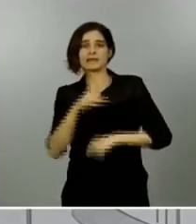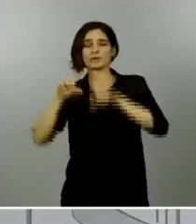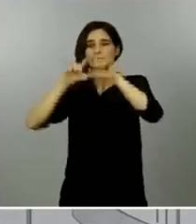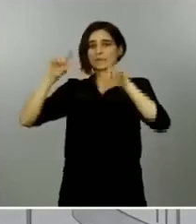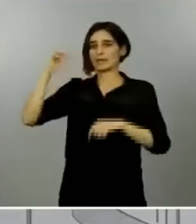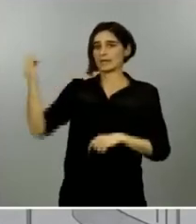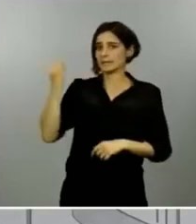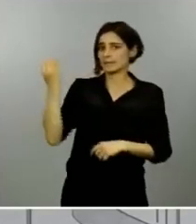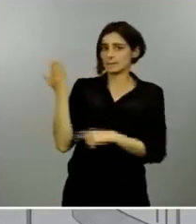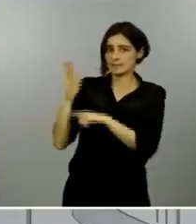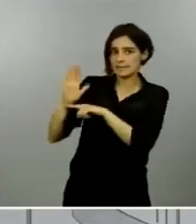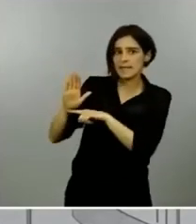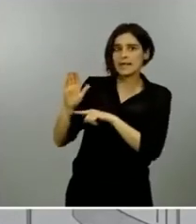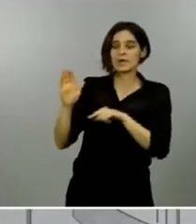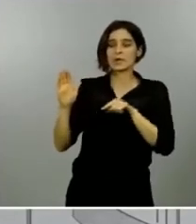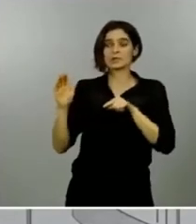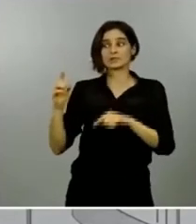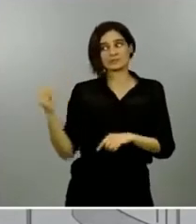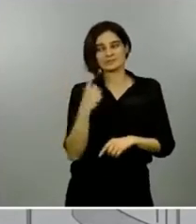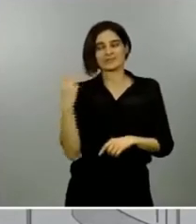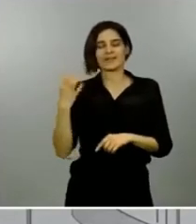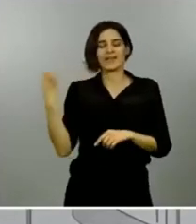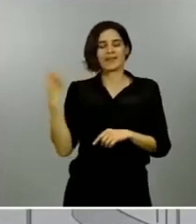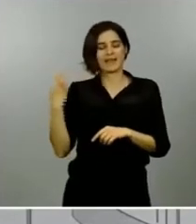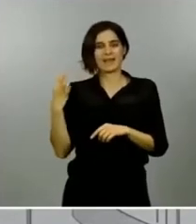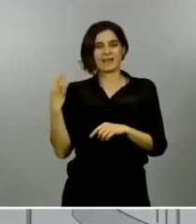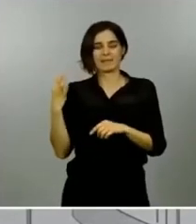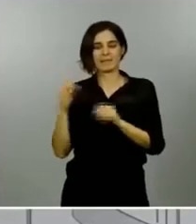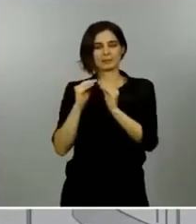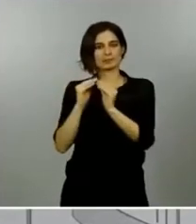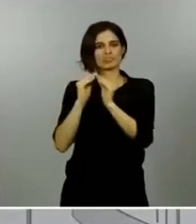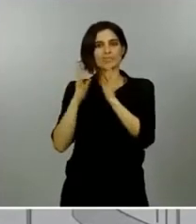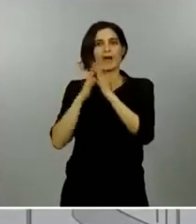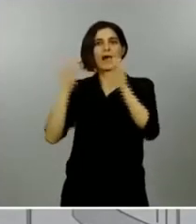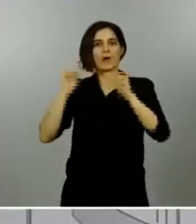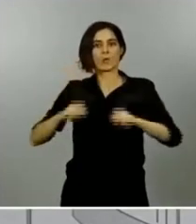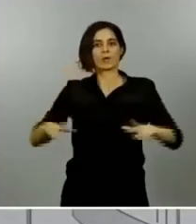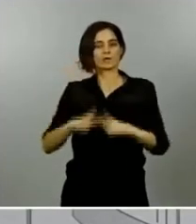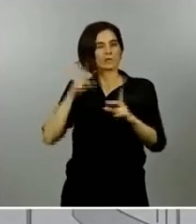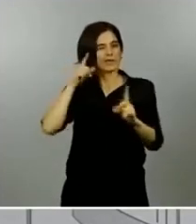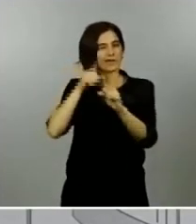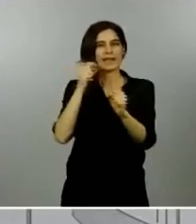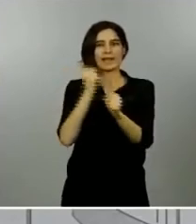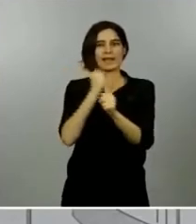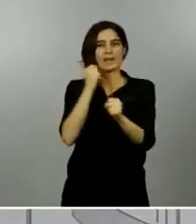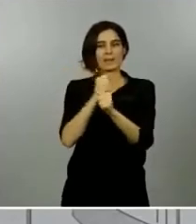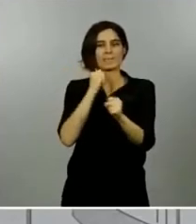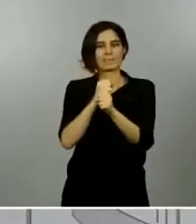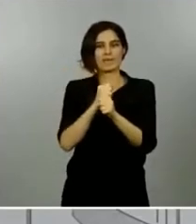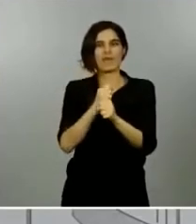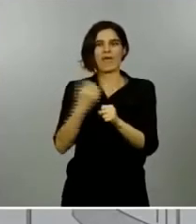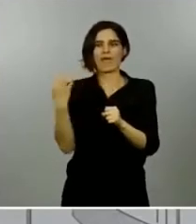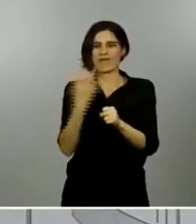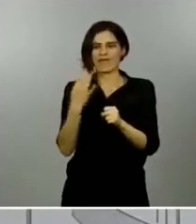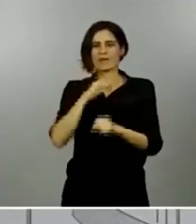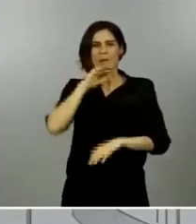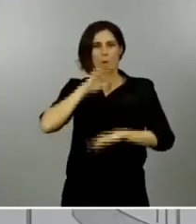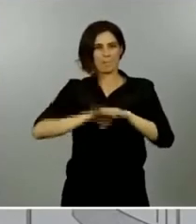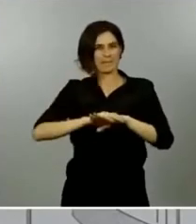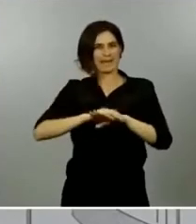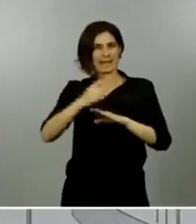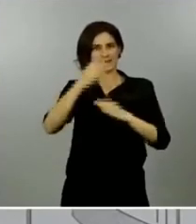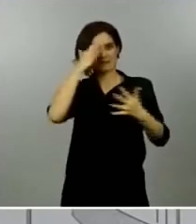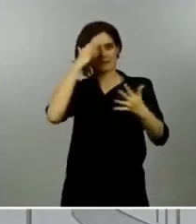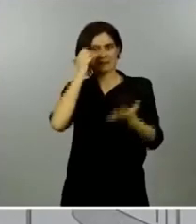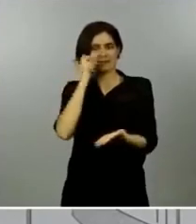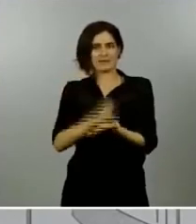empresarios, con quienes elaboraremos un acuerdo social para el empleo a la altura de este reto. Ayer mismo volvían a dar un ejemplo